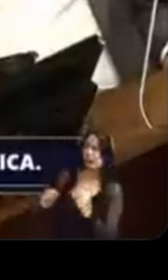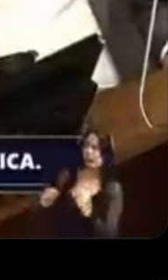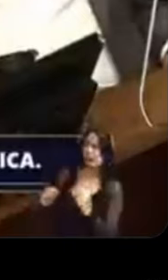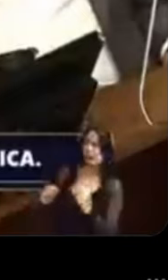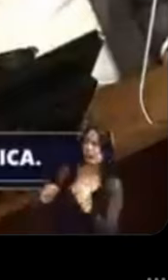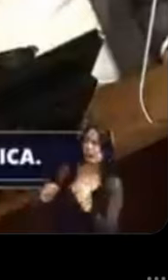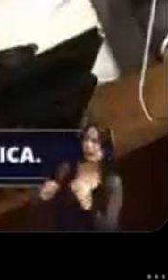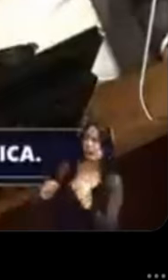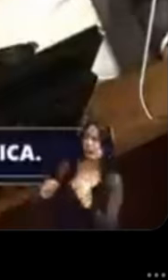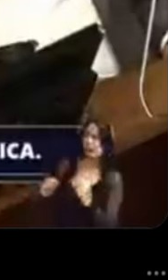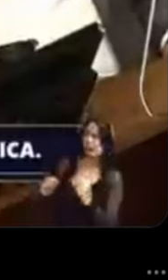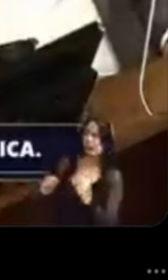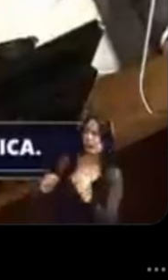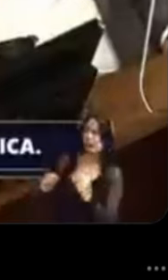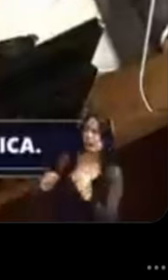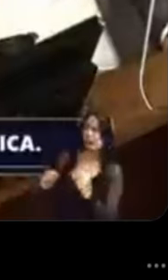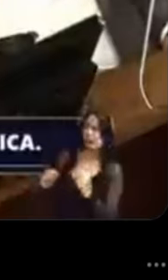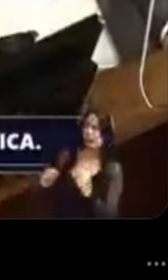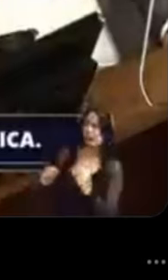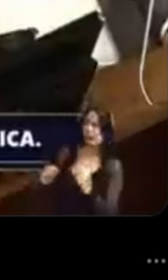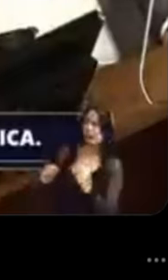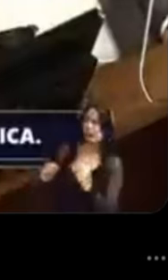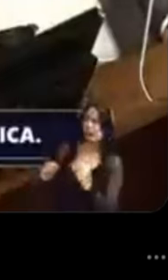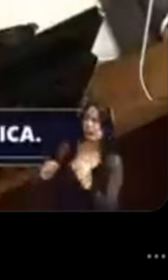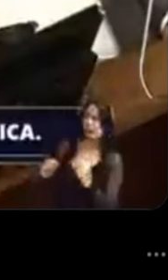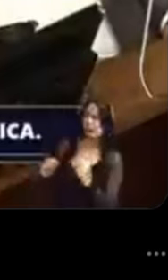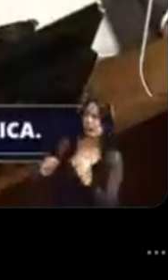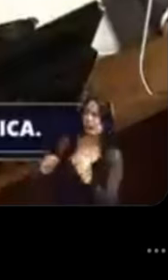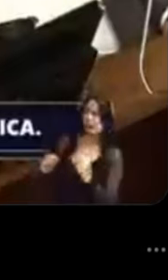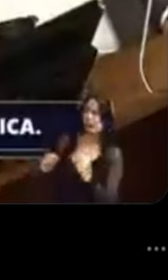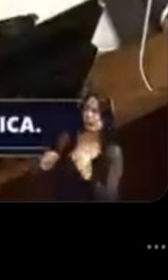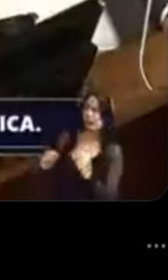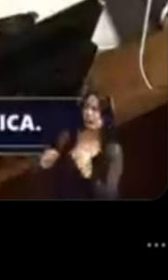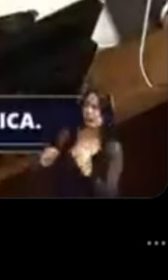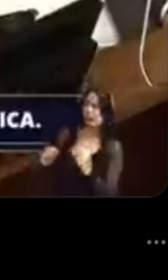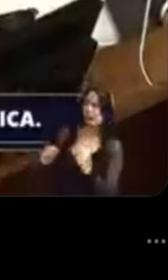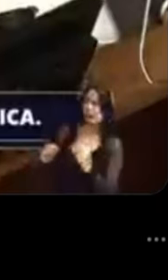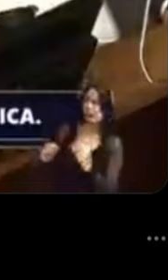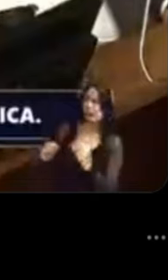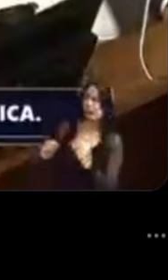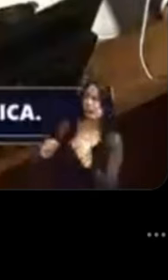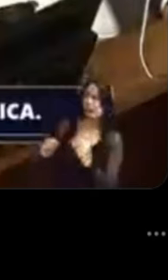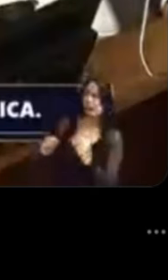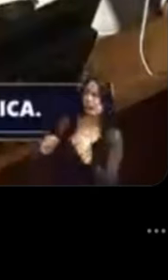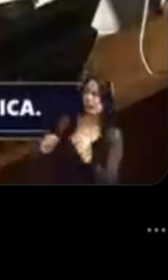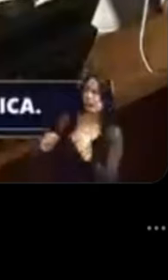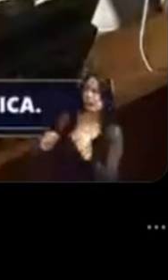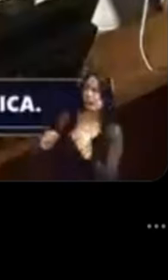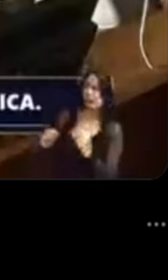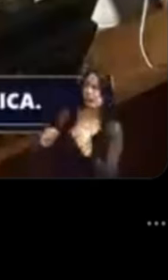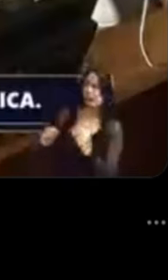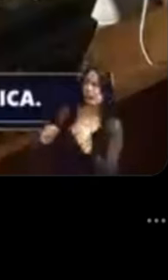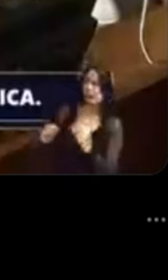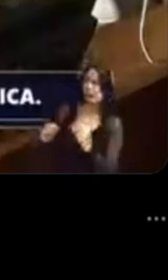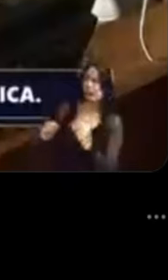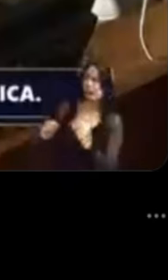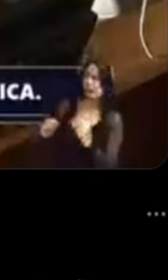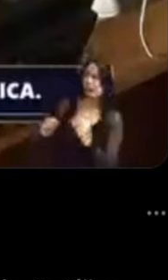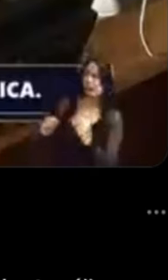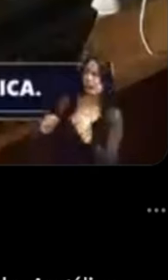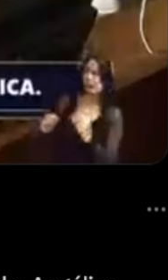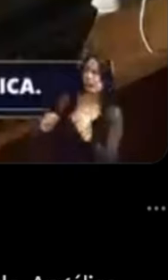inhabilitados, alcaldía, consejo, el Estado de Derecho se respeta. ¿Cuál es el artículo de la